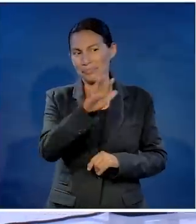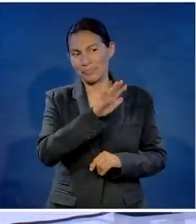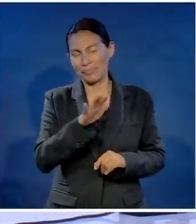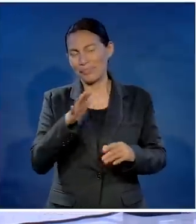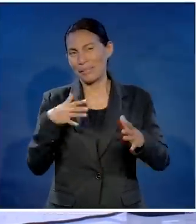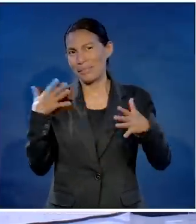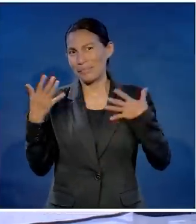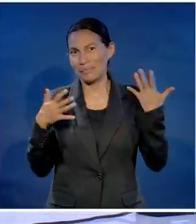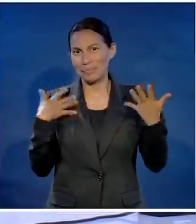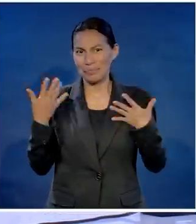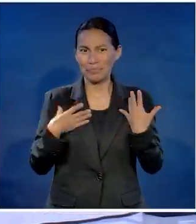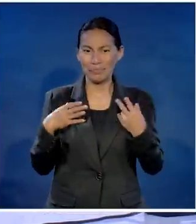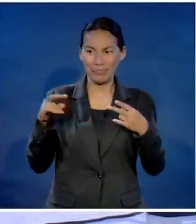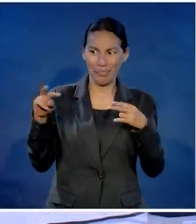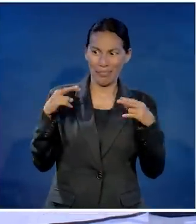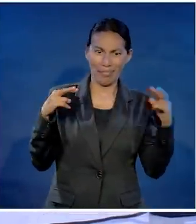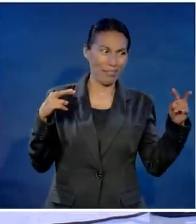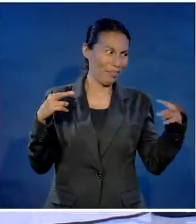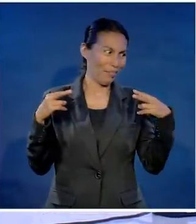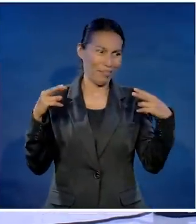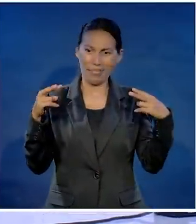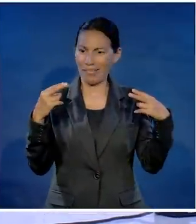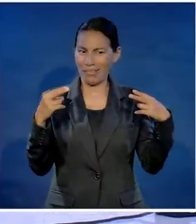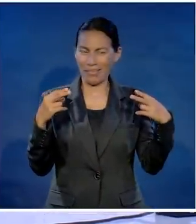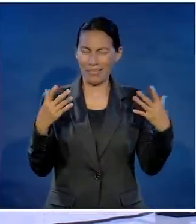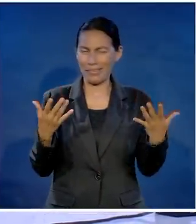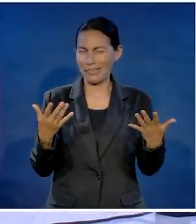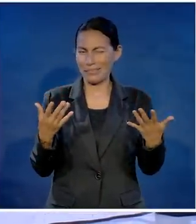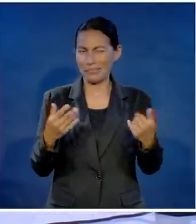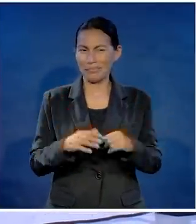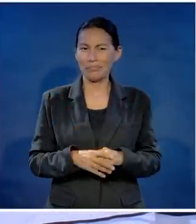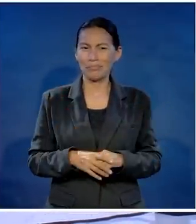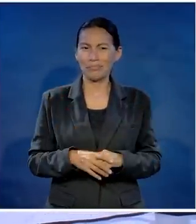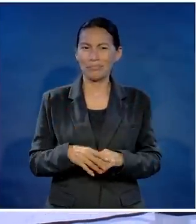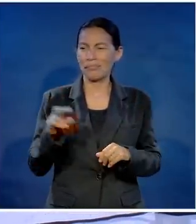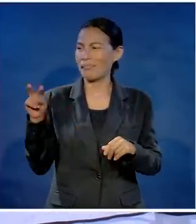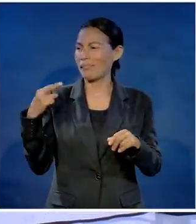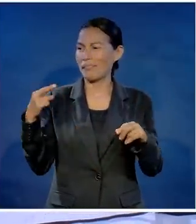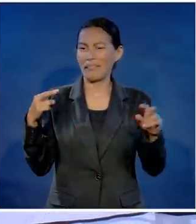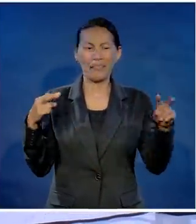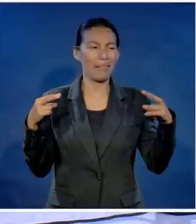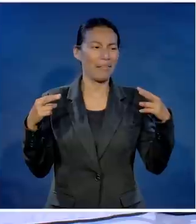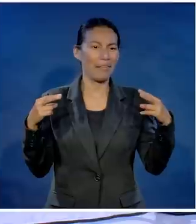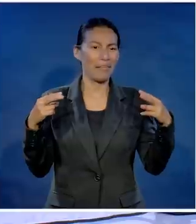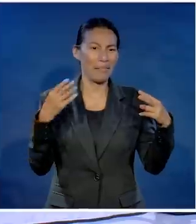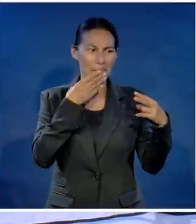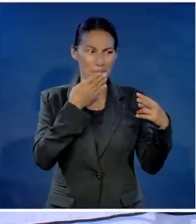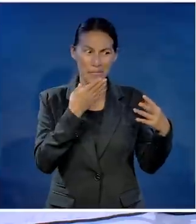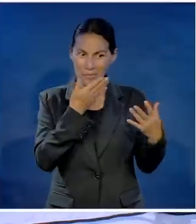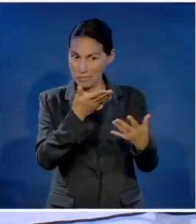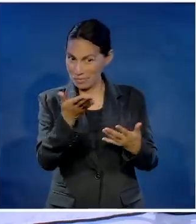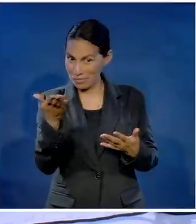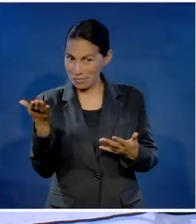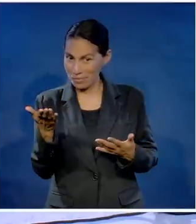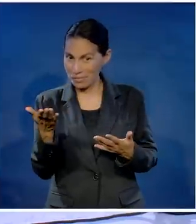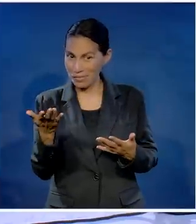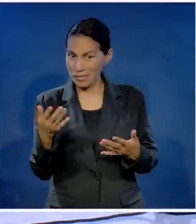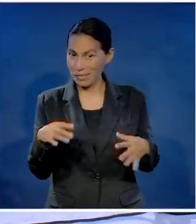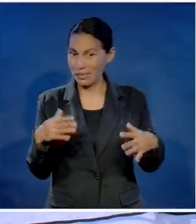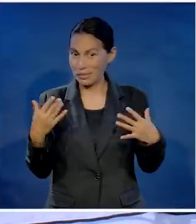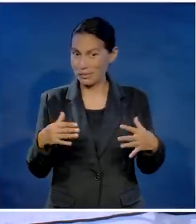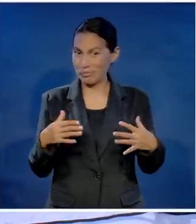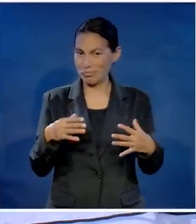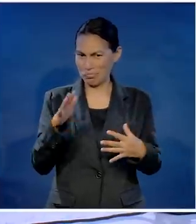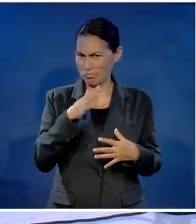Todos de aquí tienen cara de que son bien felices. Conotéanse entre ustedes. No por ser chismosos, sino por saber. Volteanse a ver. ¿A poco no tienen